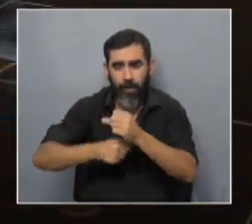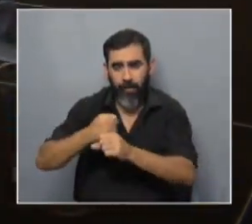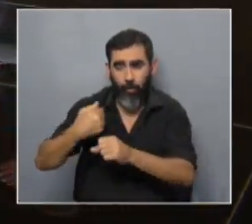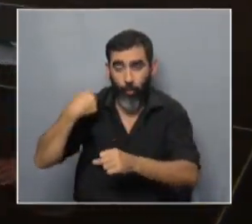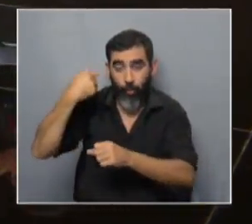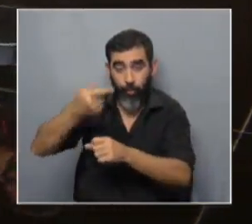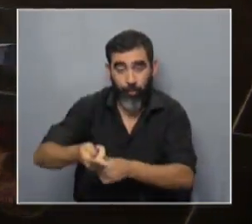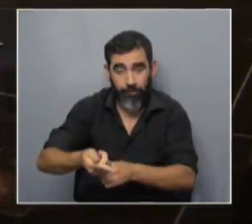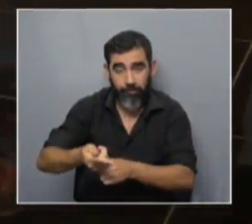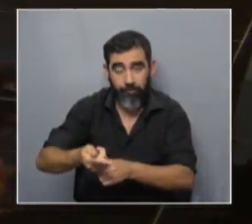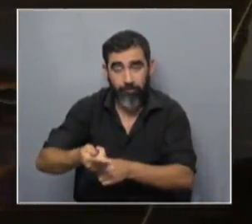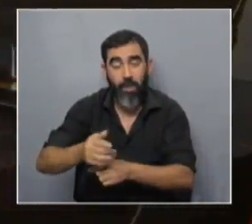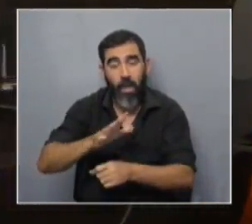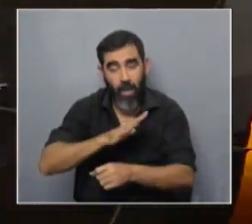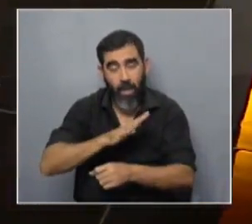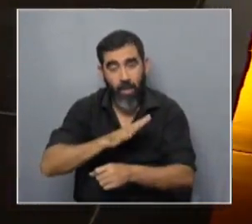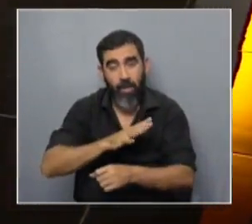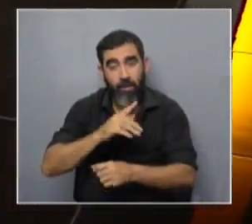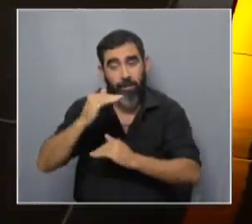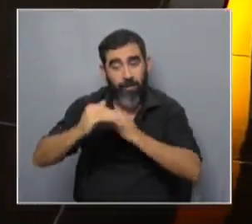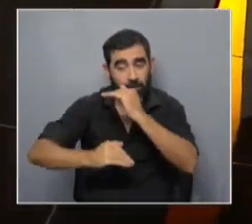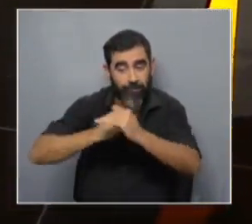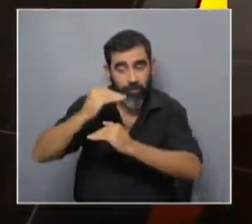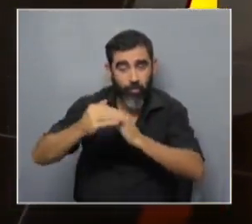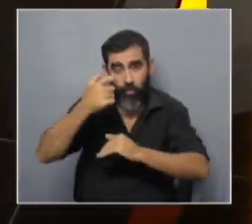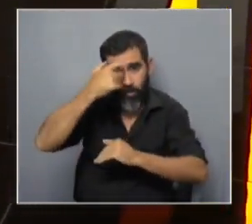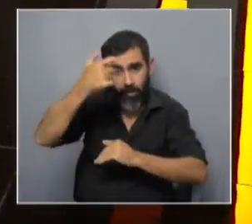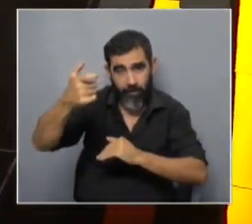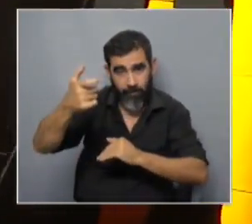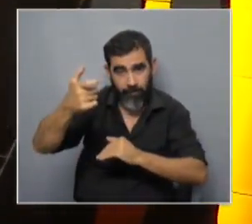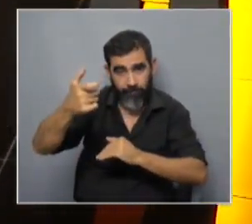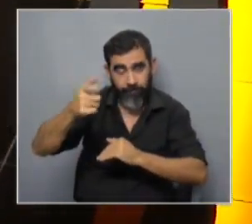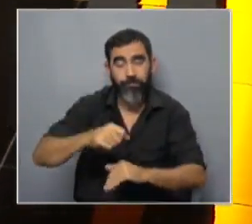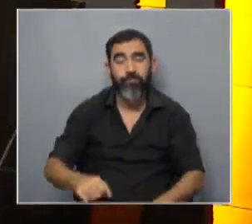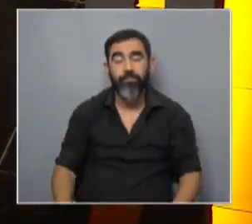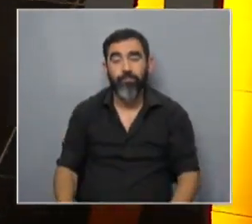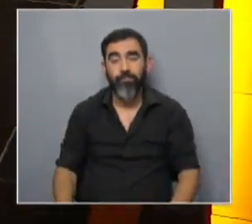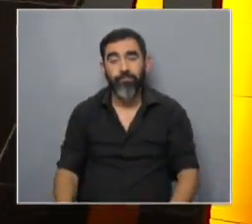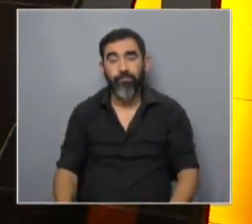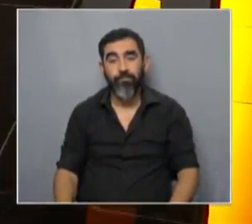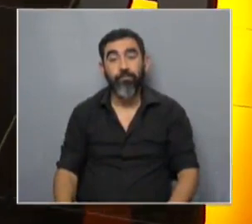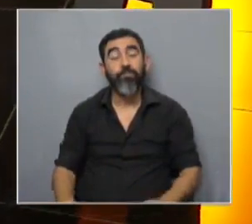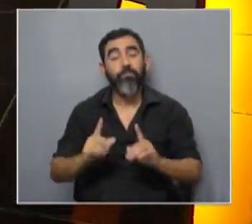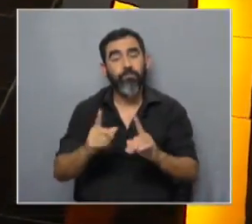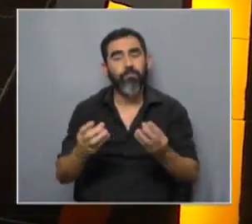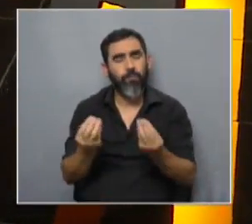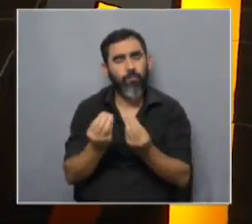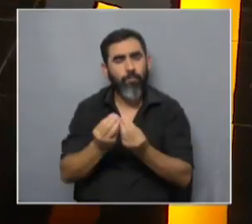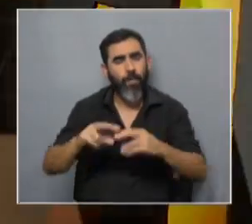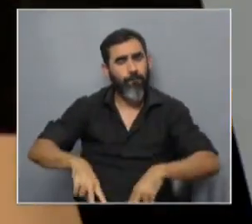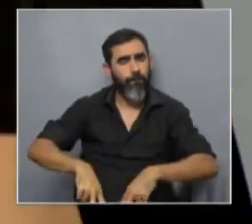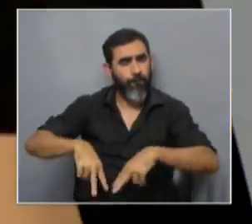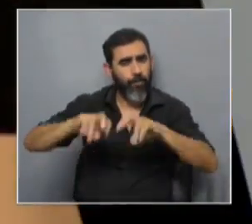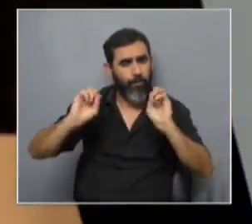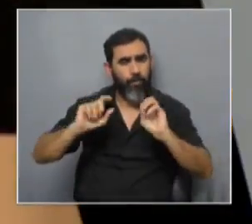en el arranque, se genera por un lado el desarrollo de la propia técnica, que es lo que usted acaba de escribir. Pero además un montón de investigaciones, y usted